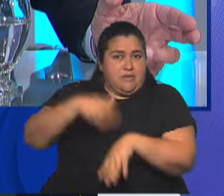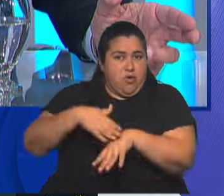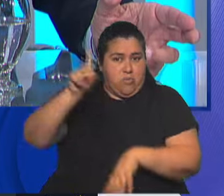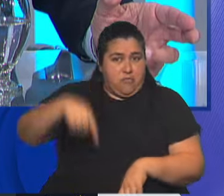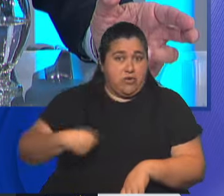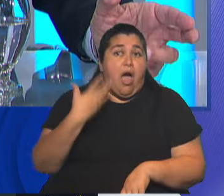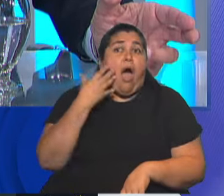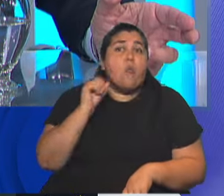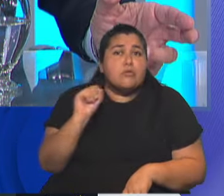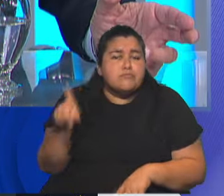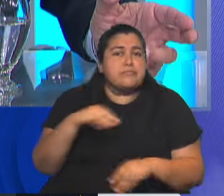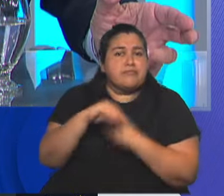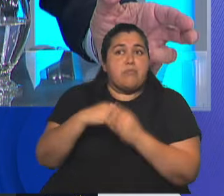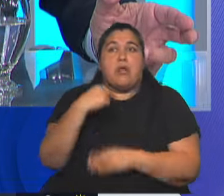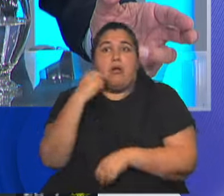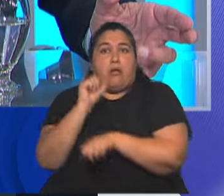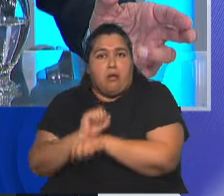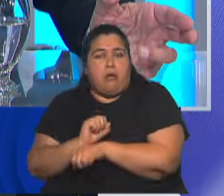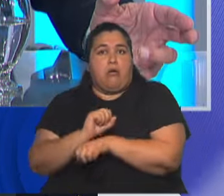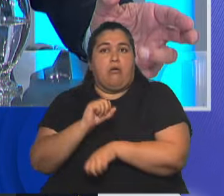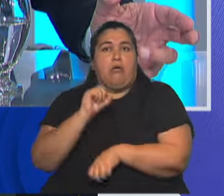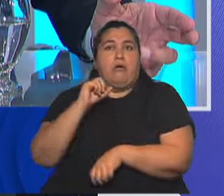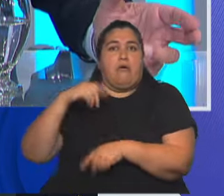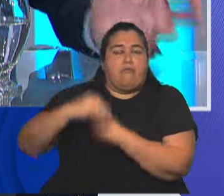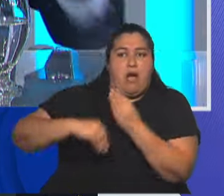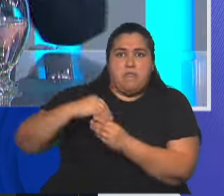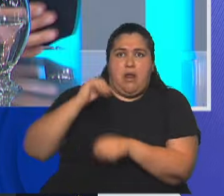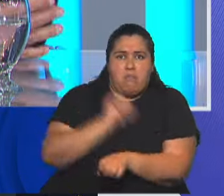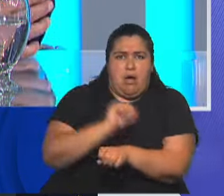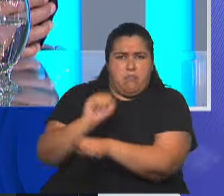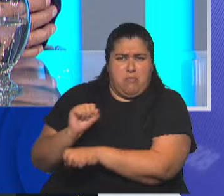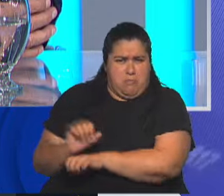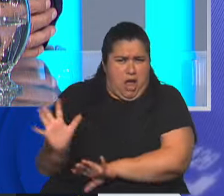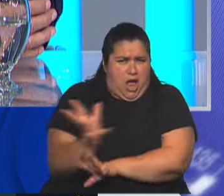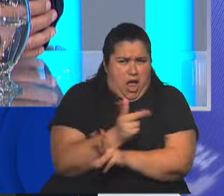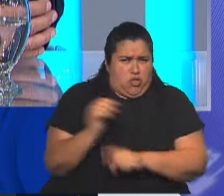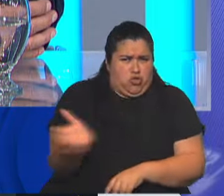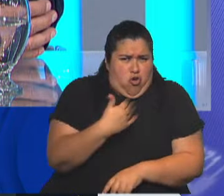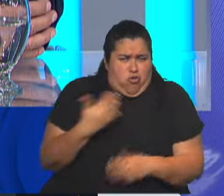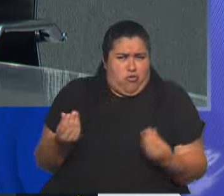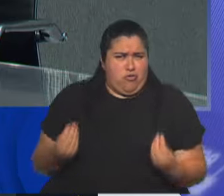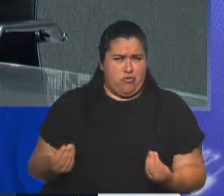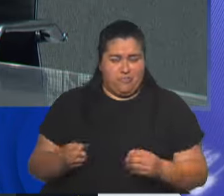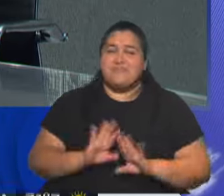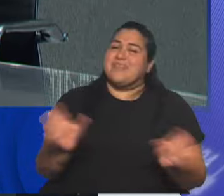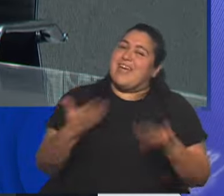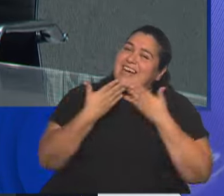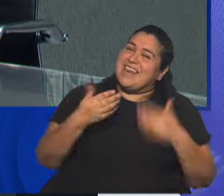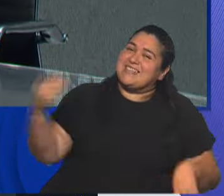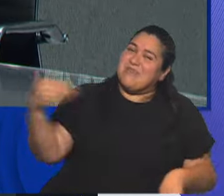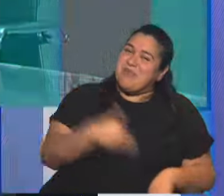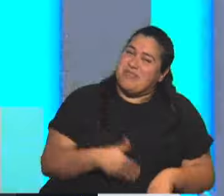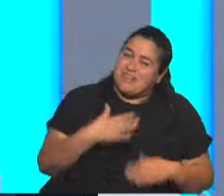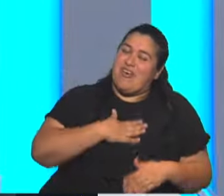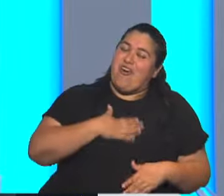abuelo está detenido, el hijo es detenido y el nieto es detenido, son todos bandidos. Una familia entera. Bueno, ministro, gracias por haber venido. Un